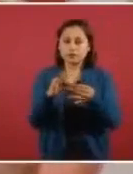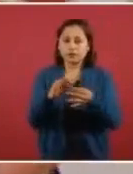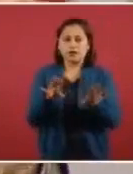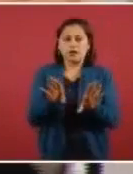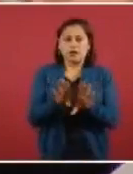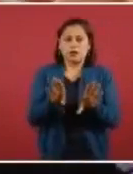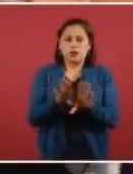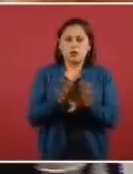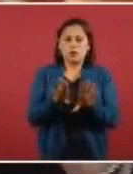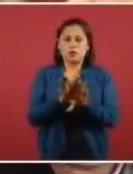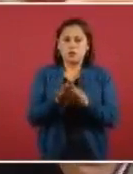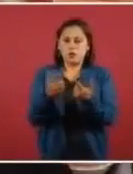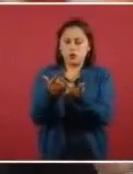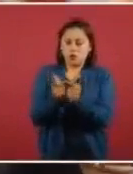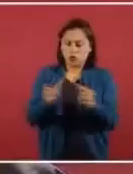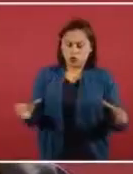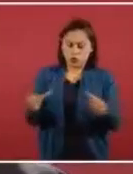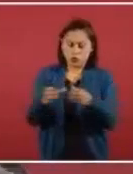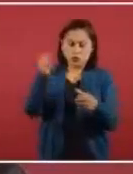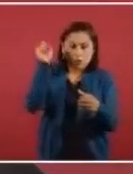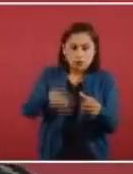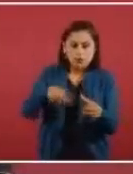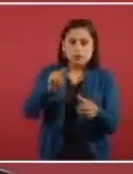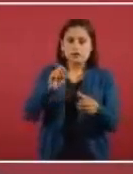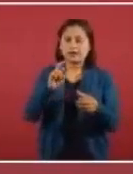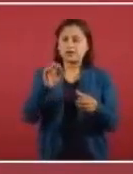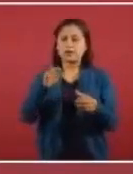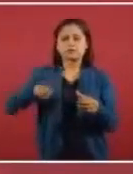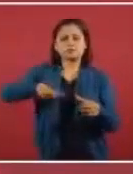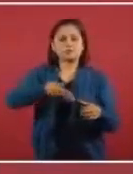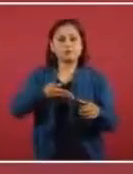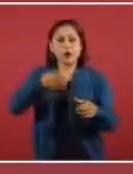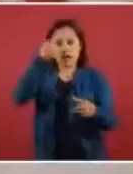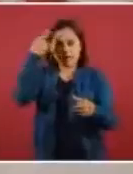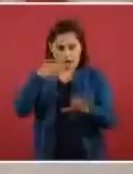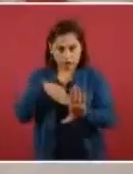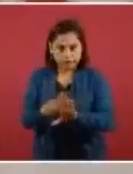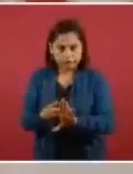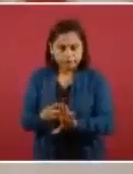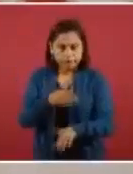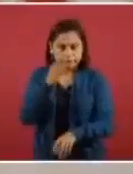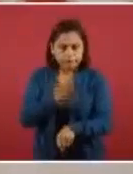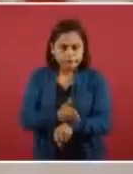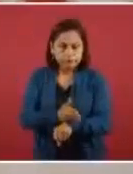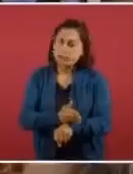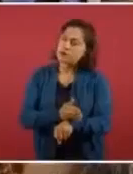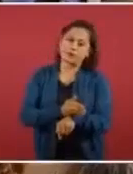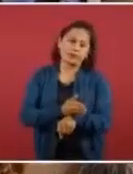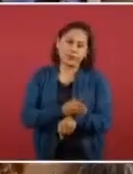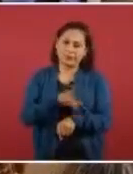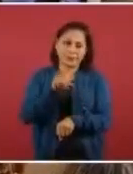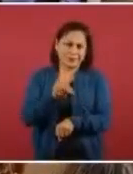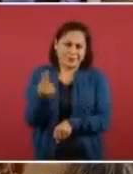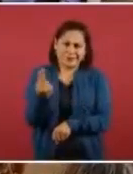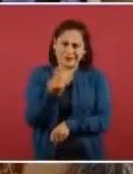o clasificar un grupo específico como terrorista para que actuemos en conjunto en contra de él. Es más, pues hay muchísimos